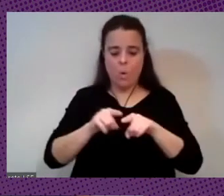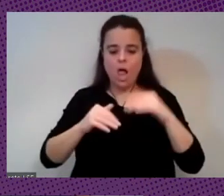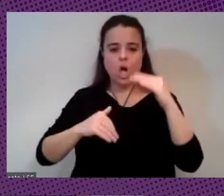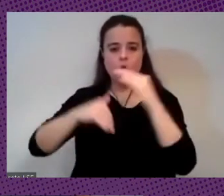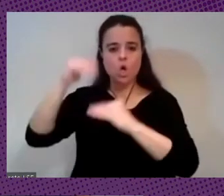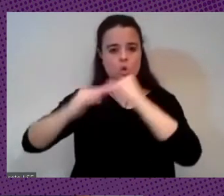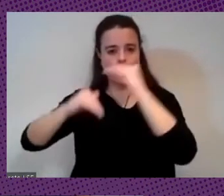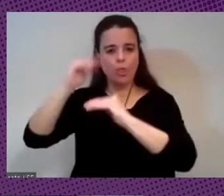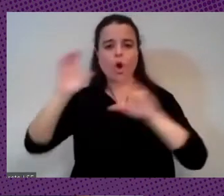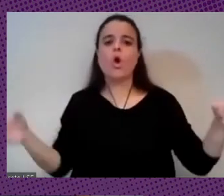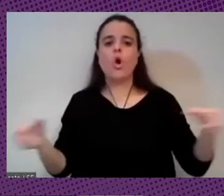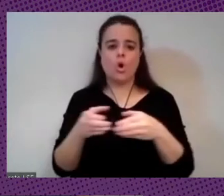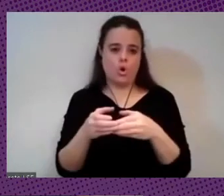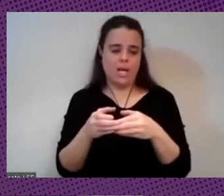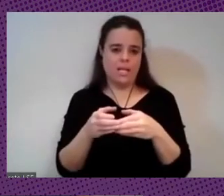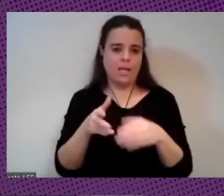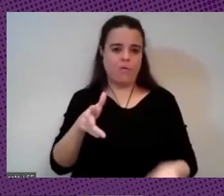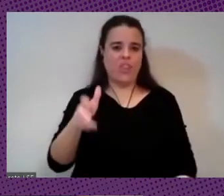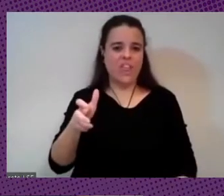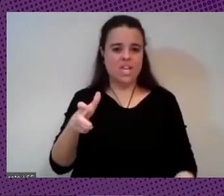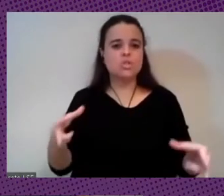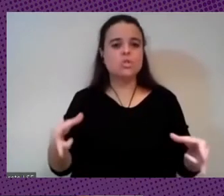un derecho social